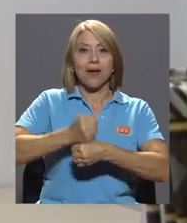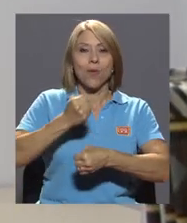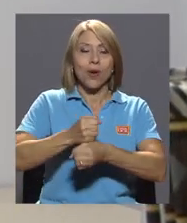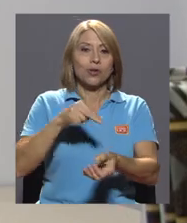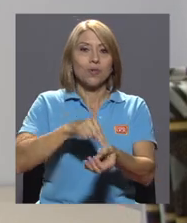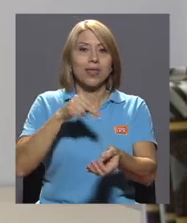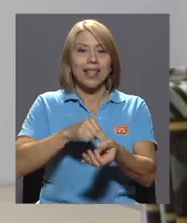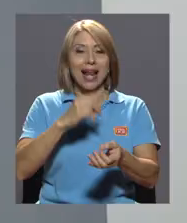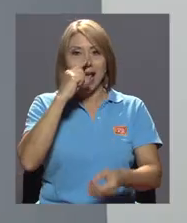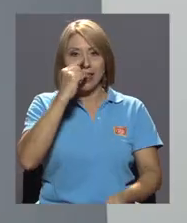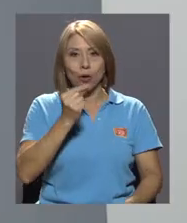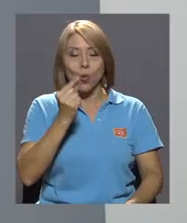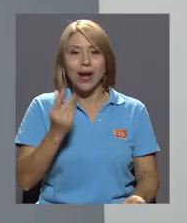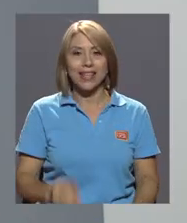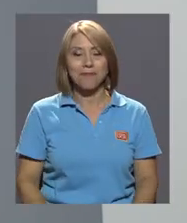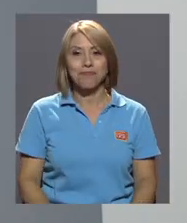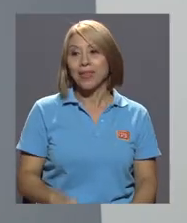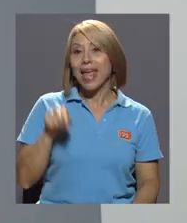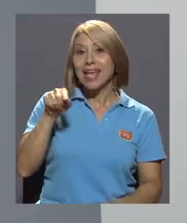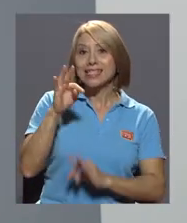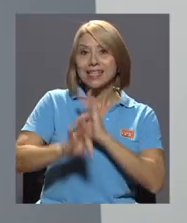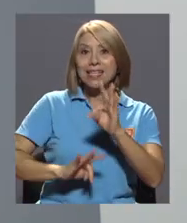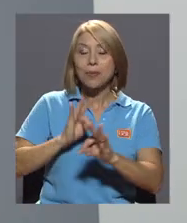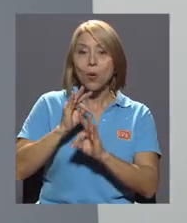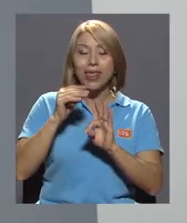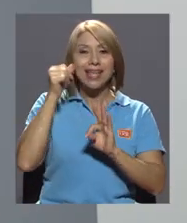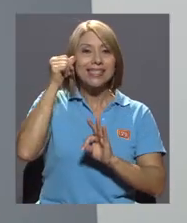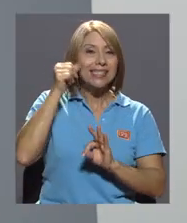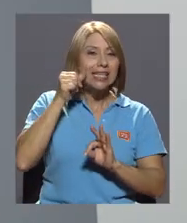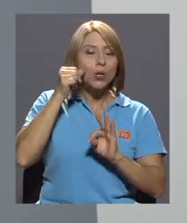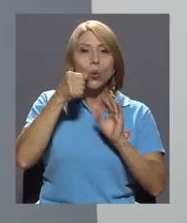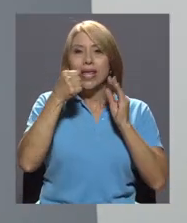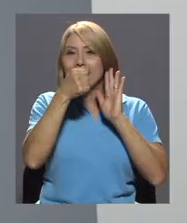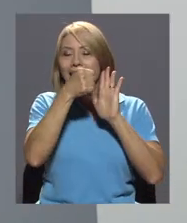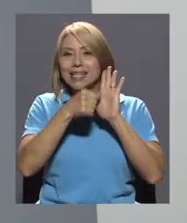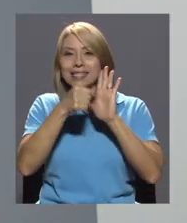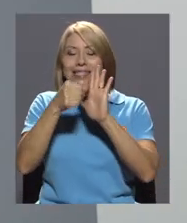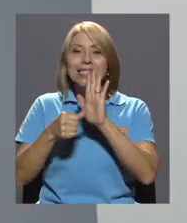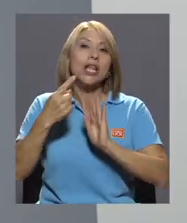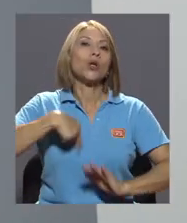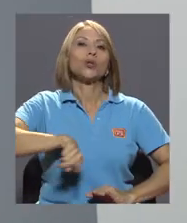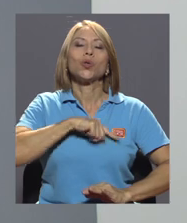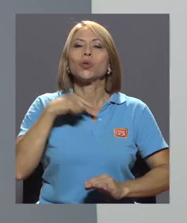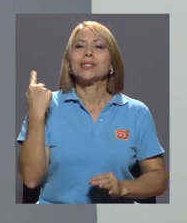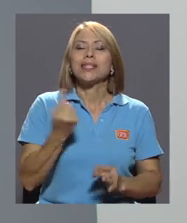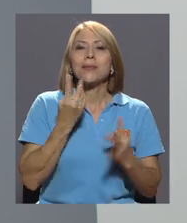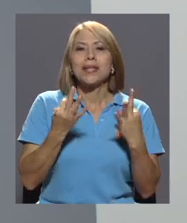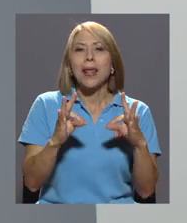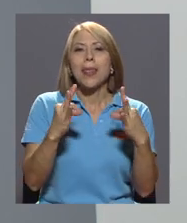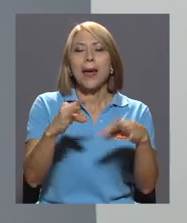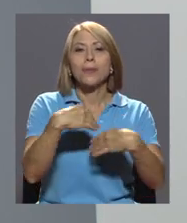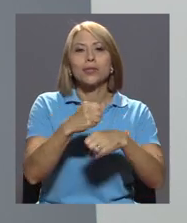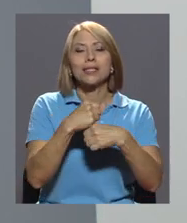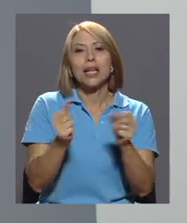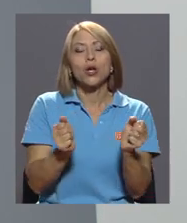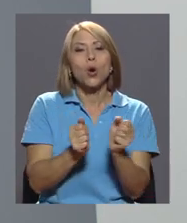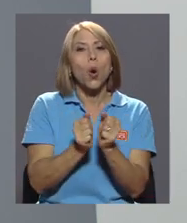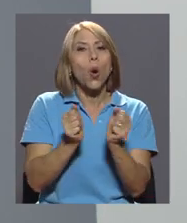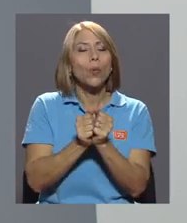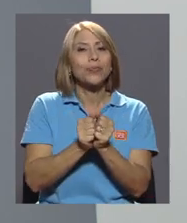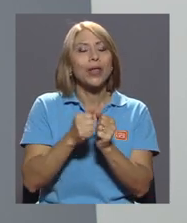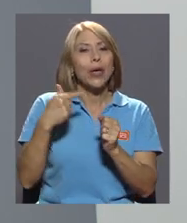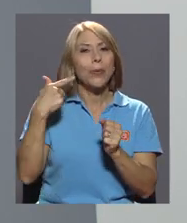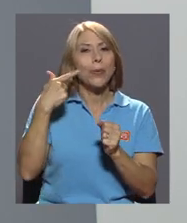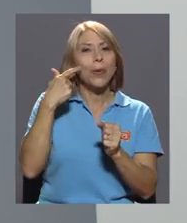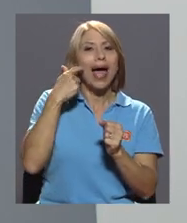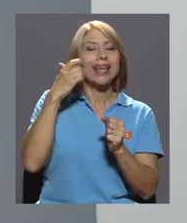Guardia. Este tipo de cirugías son cirugías que tratamos de hacer siempre hasta donde sea posible con anestesia local.